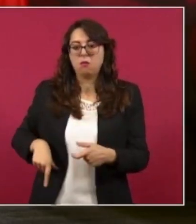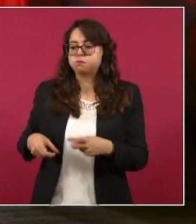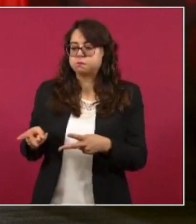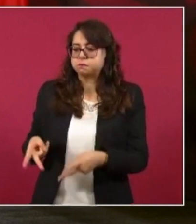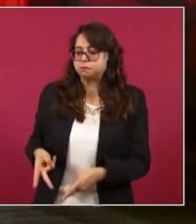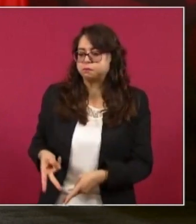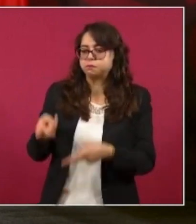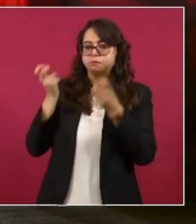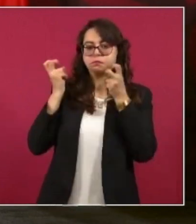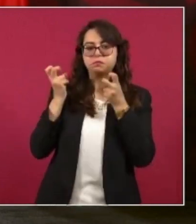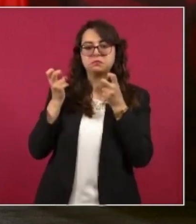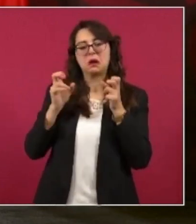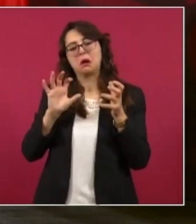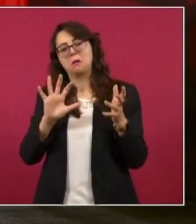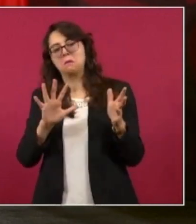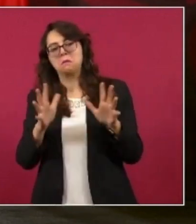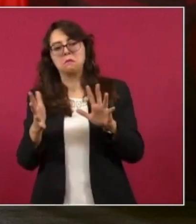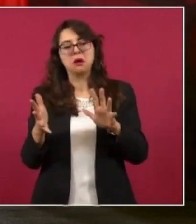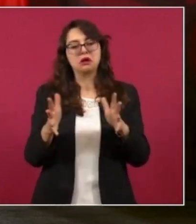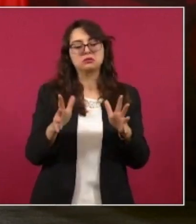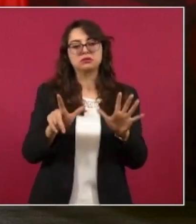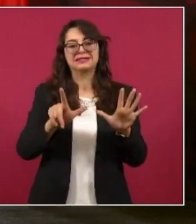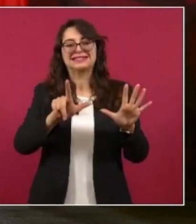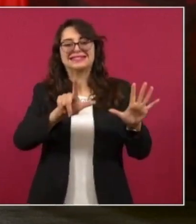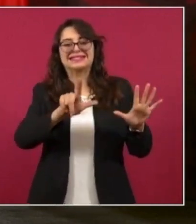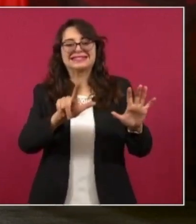700 millones de dólares.